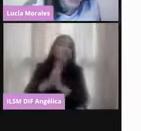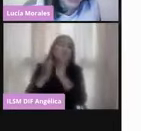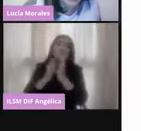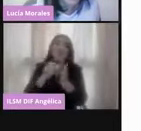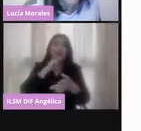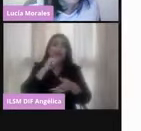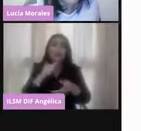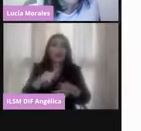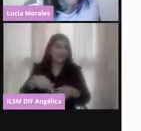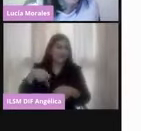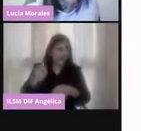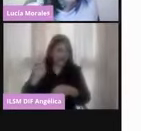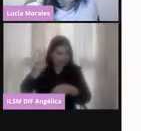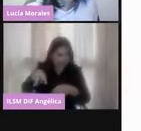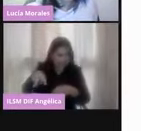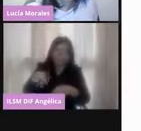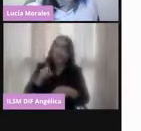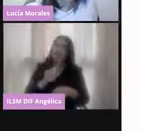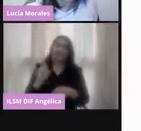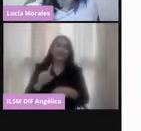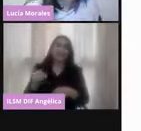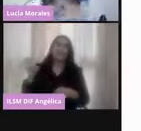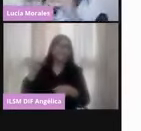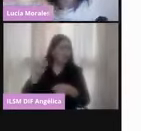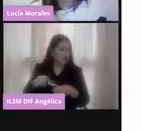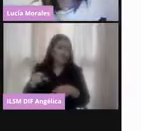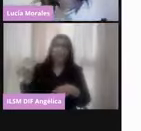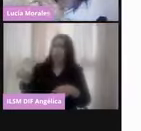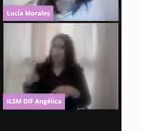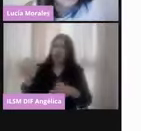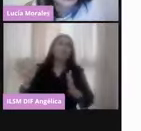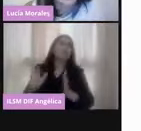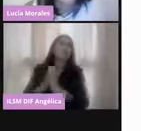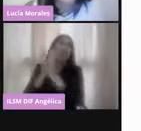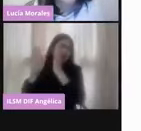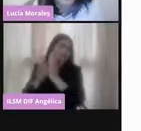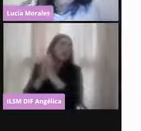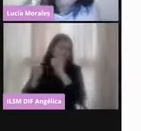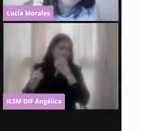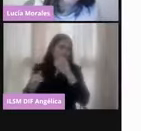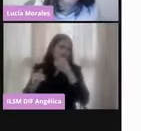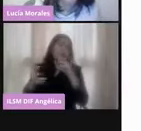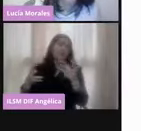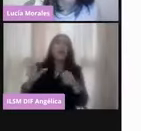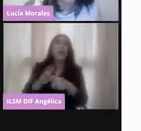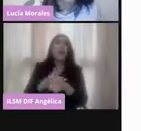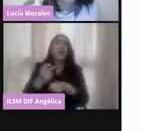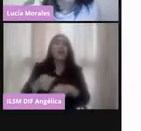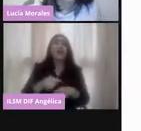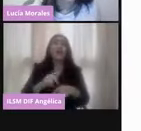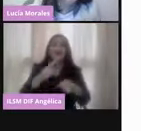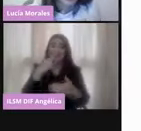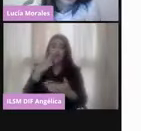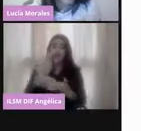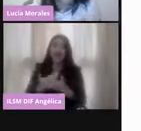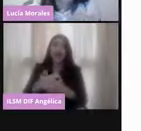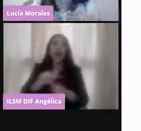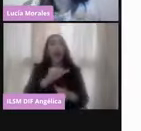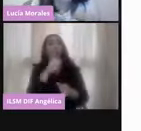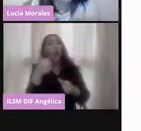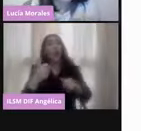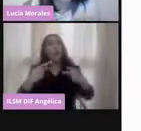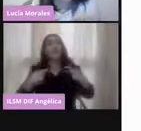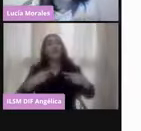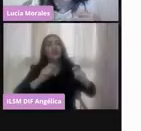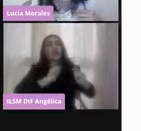porque al final la toma de decisiones se la dejan, se la delegan a otras personas. Si yo no voto